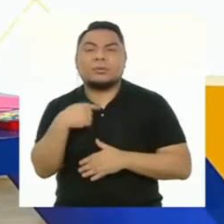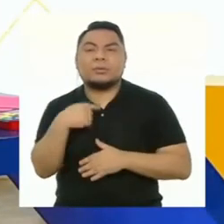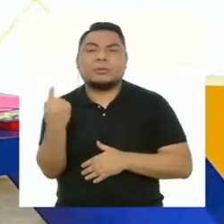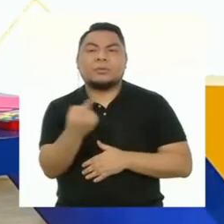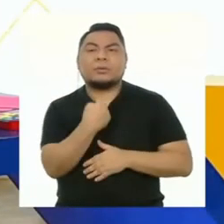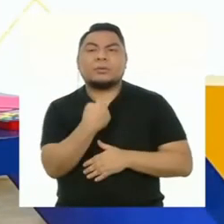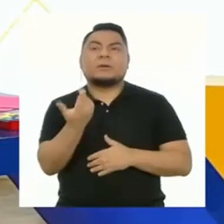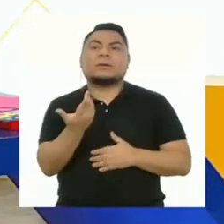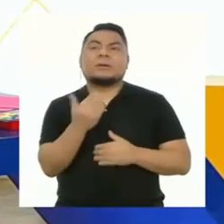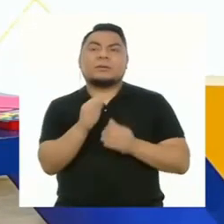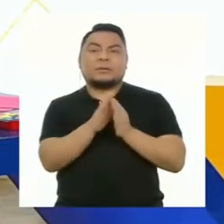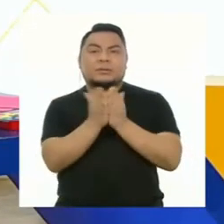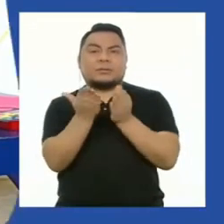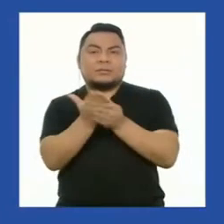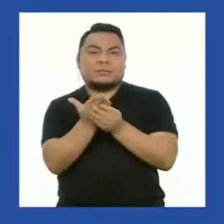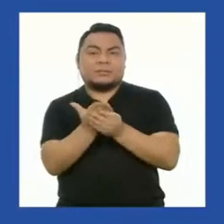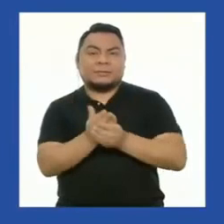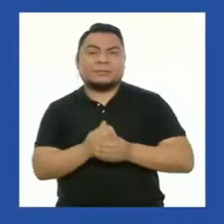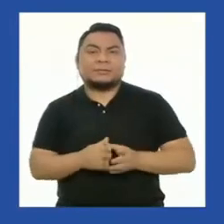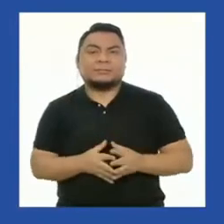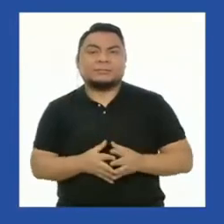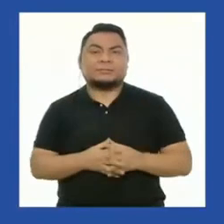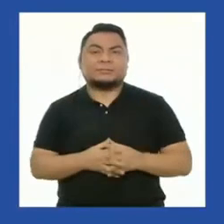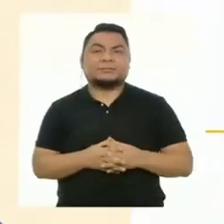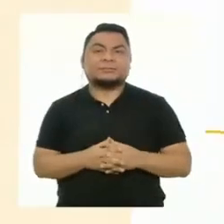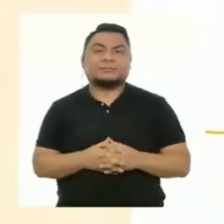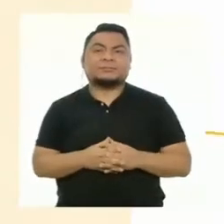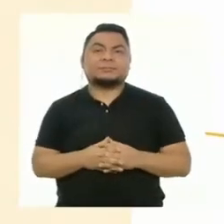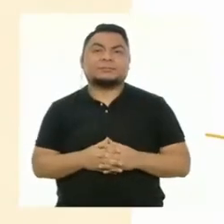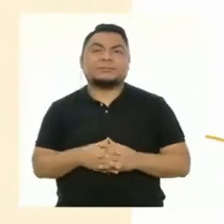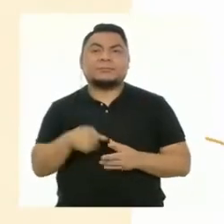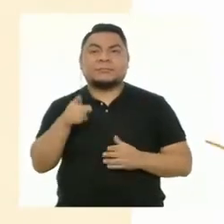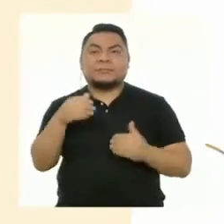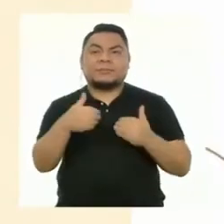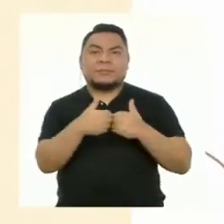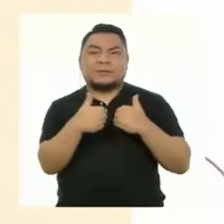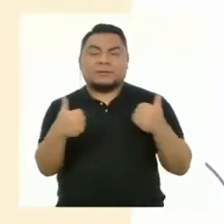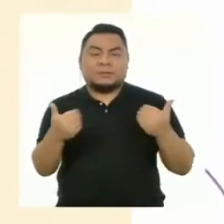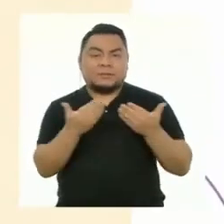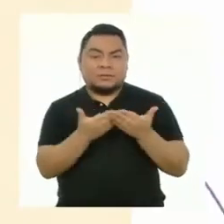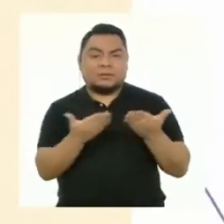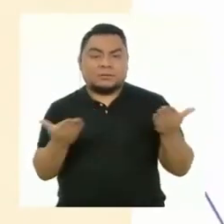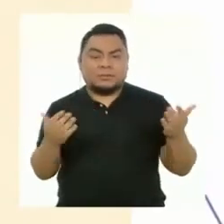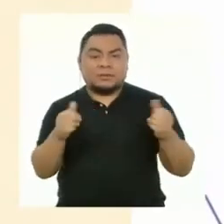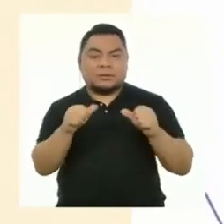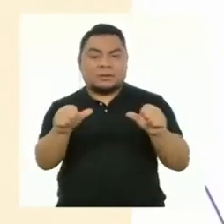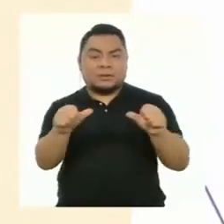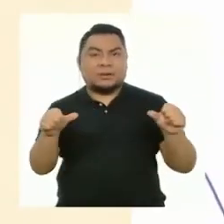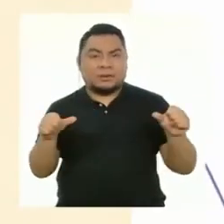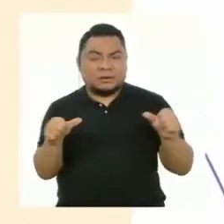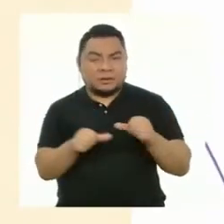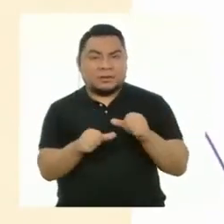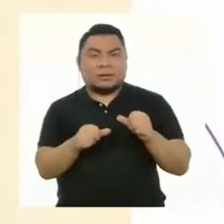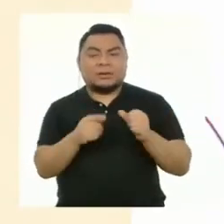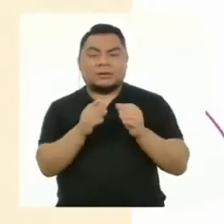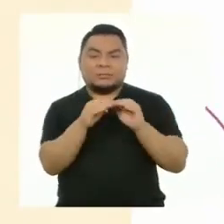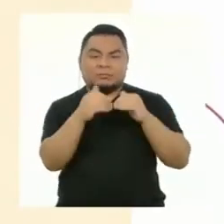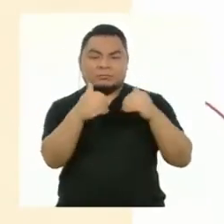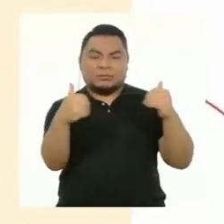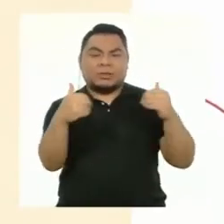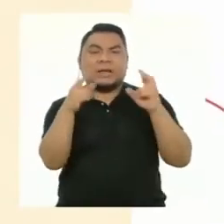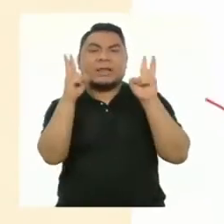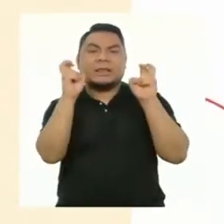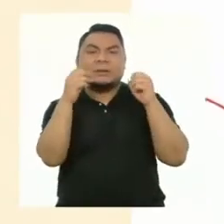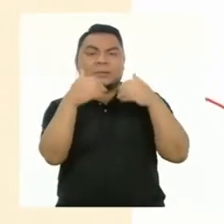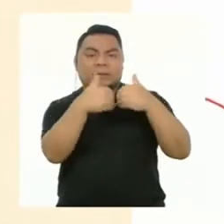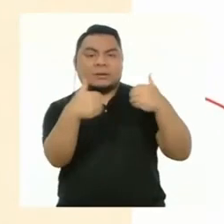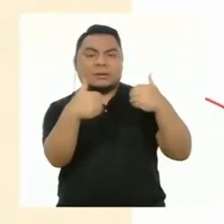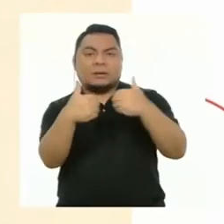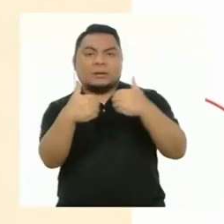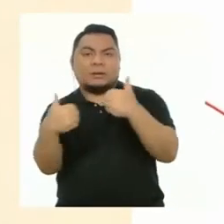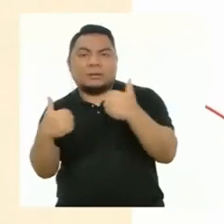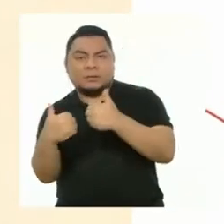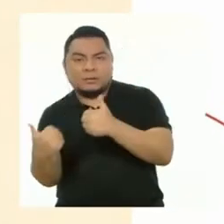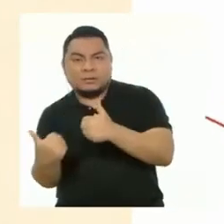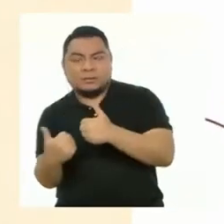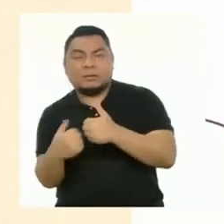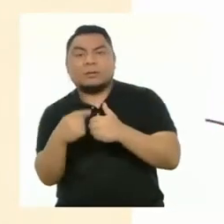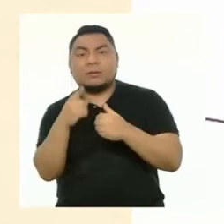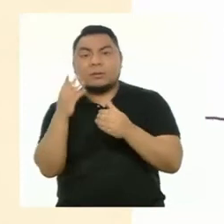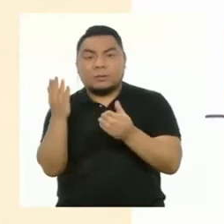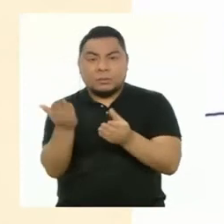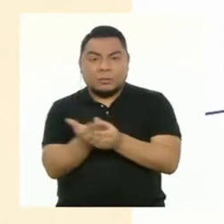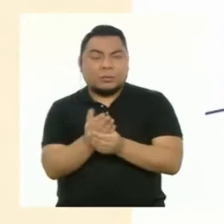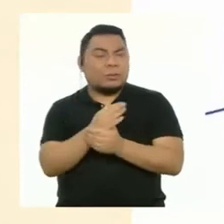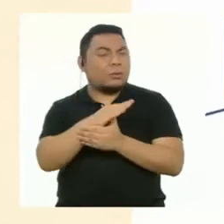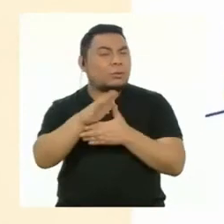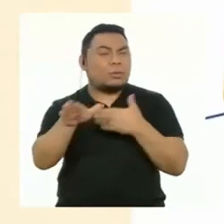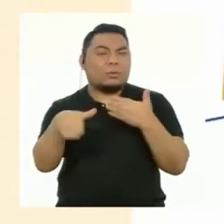nuestro portafolio. Separa tus productos por áreas y ordénalos secuencialmente por tiempo. Guarda los